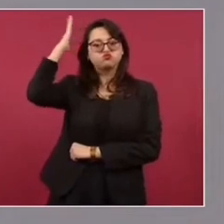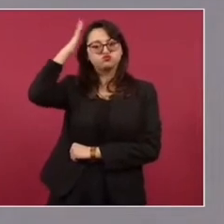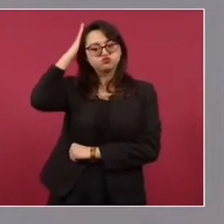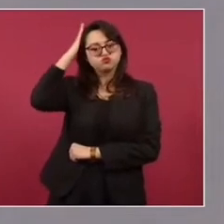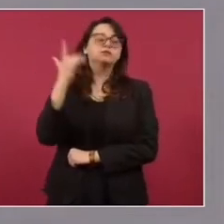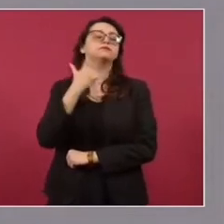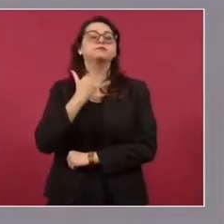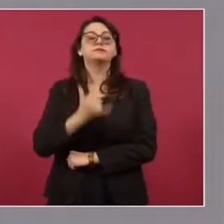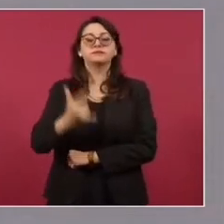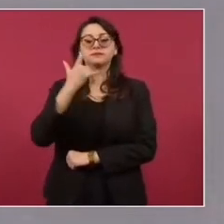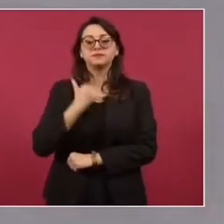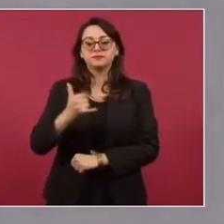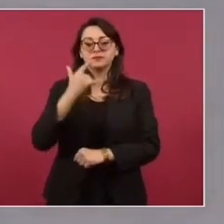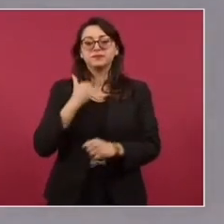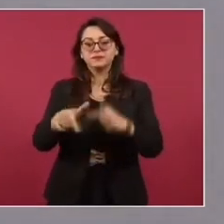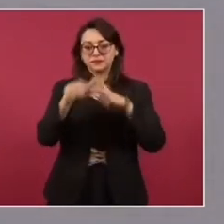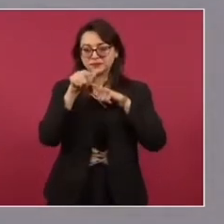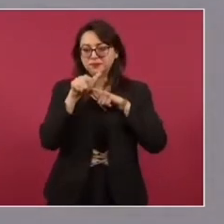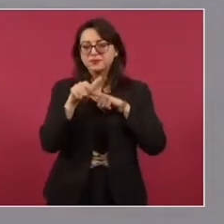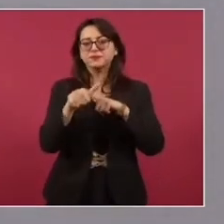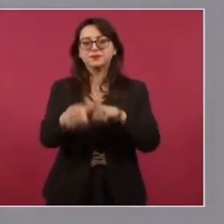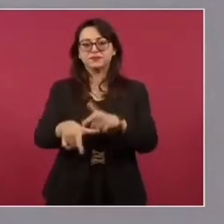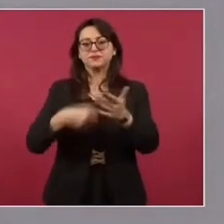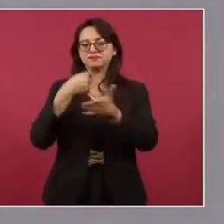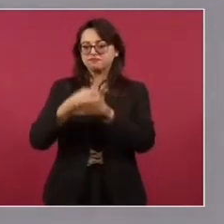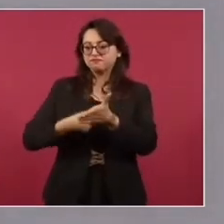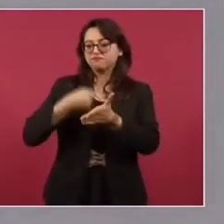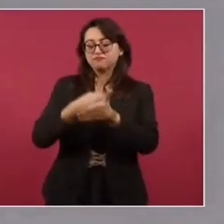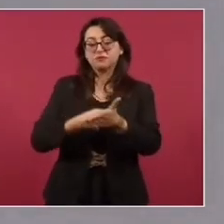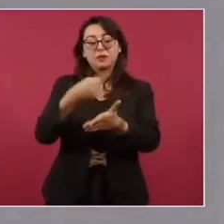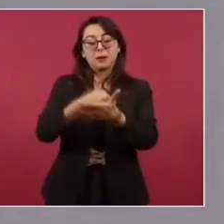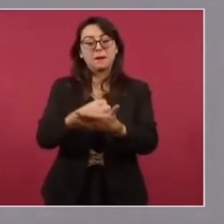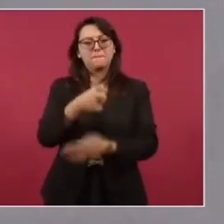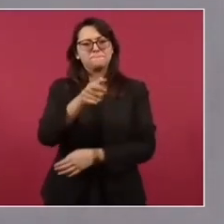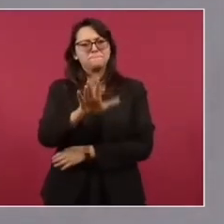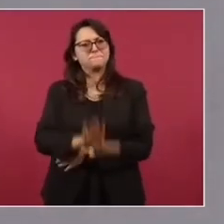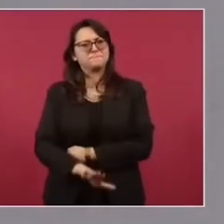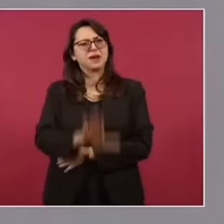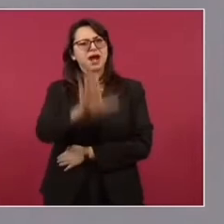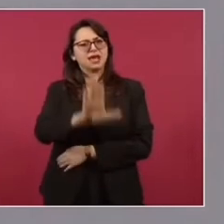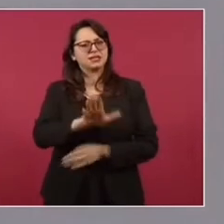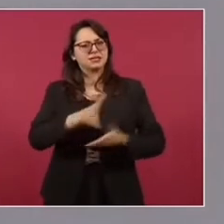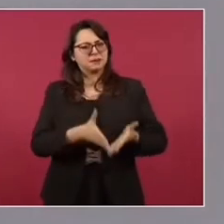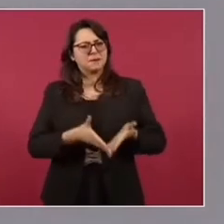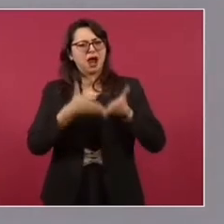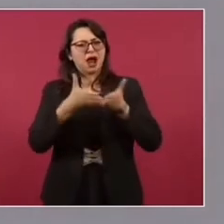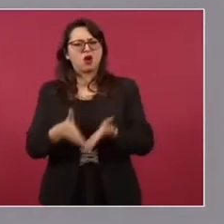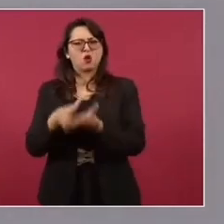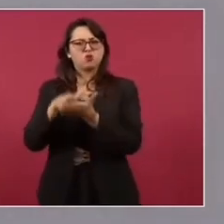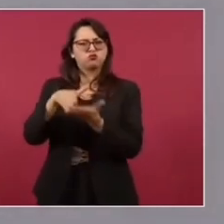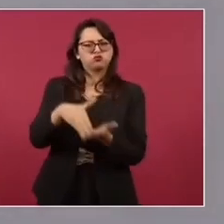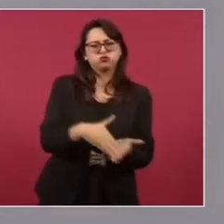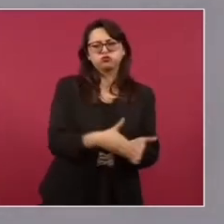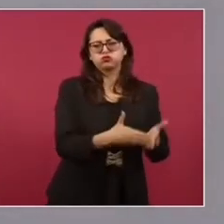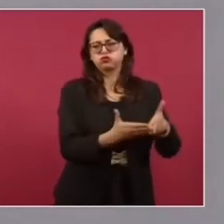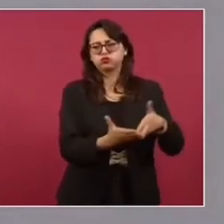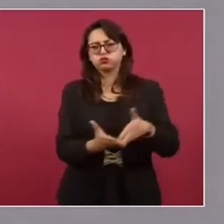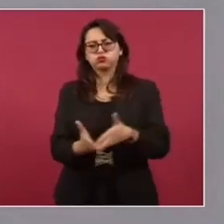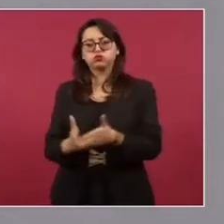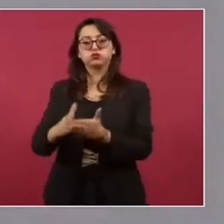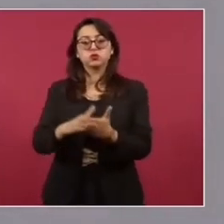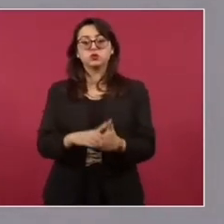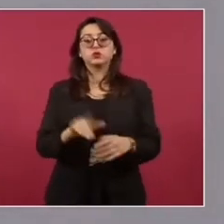después de haber pasado por tormentas y vendavales. En estos cuatro años de gobierno,